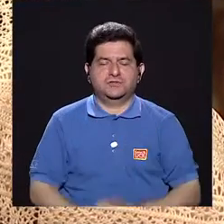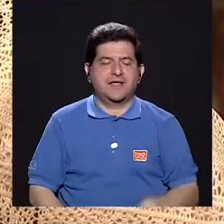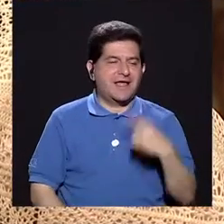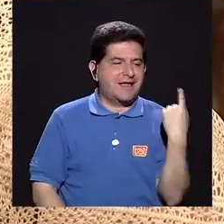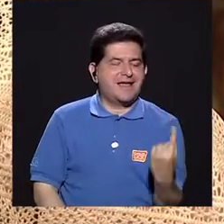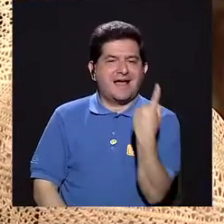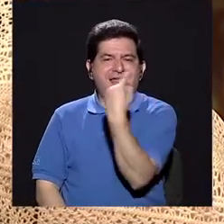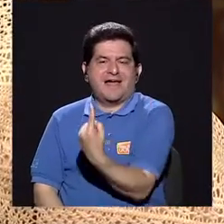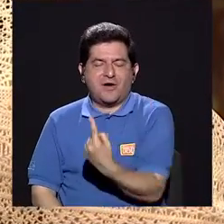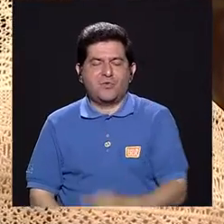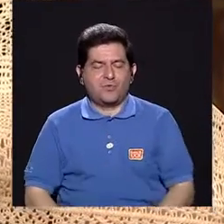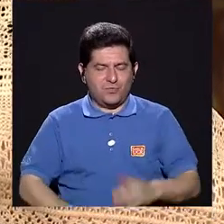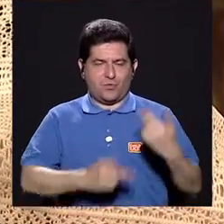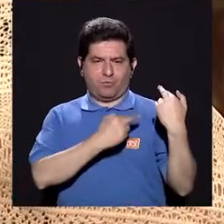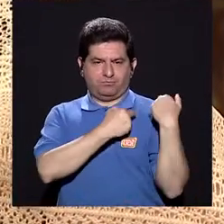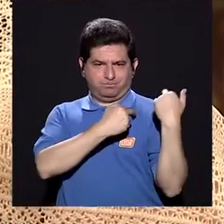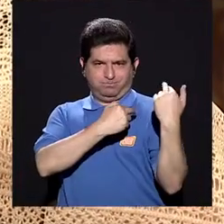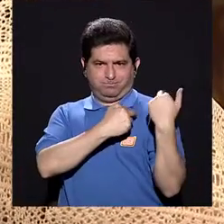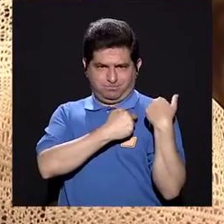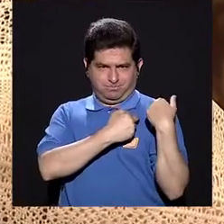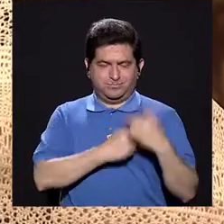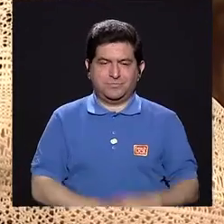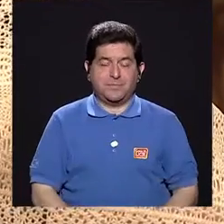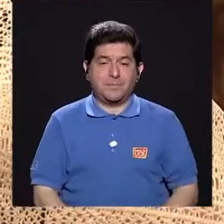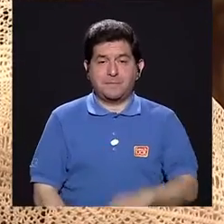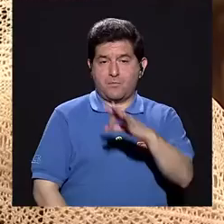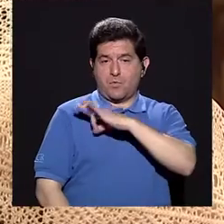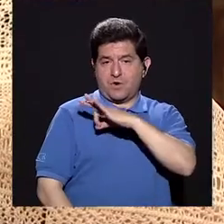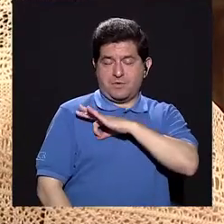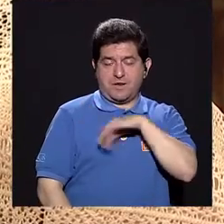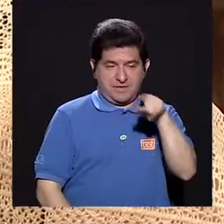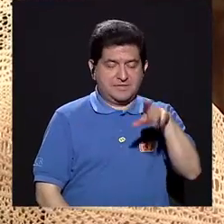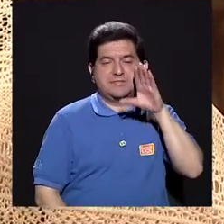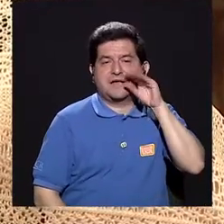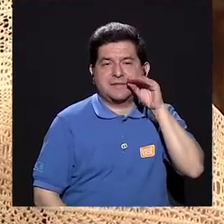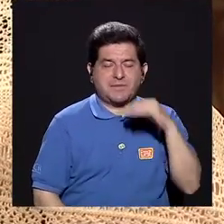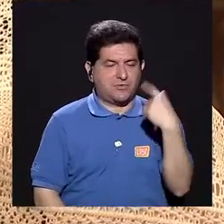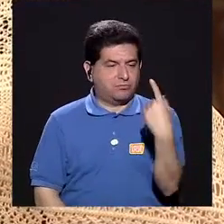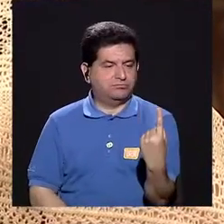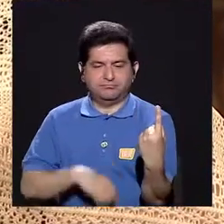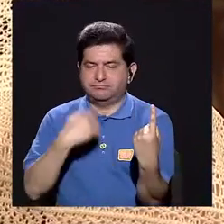cada técnico tiene que encargarse por el bienestar del perro.